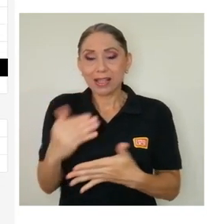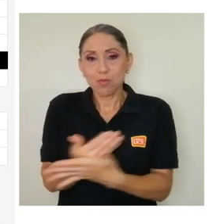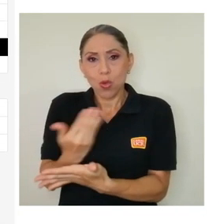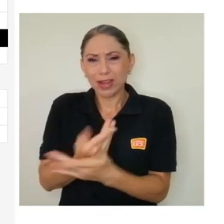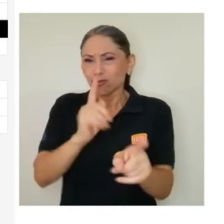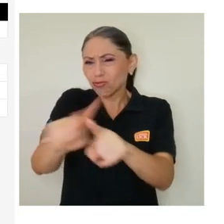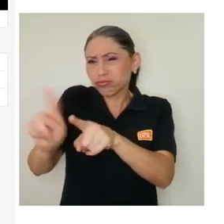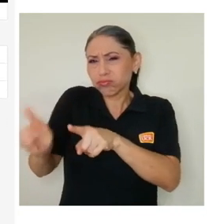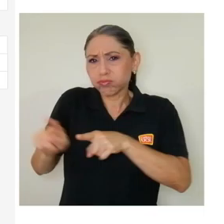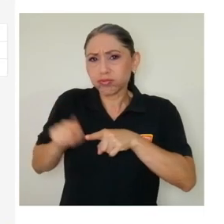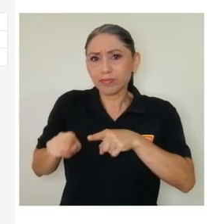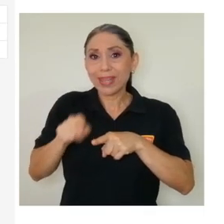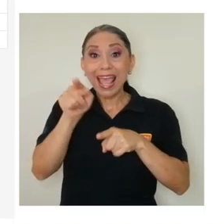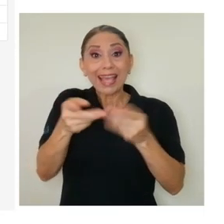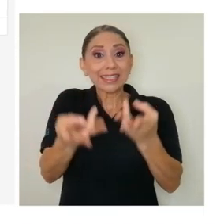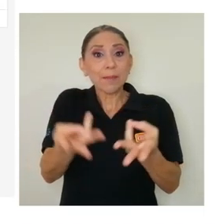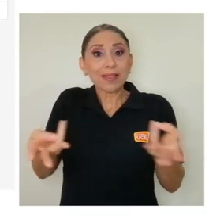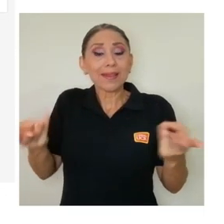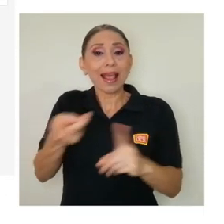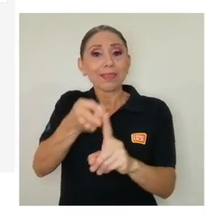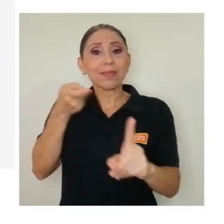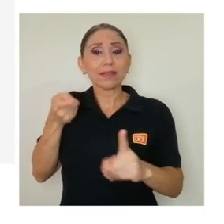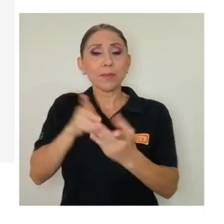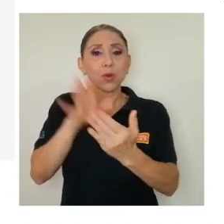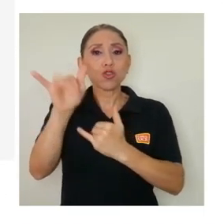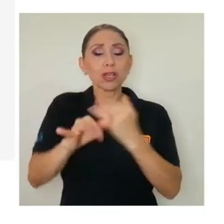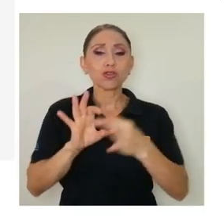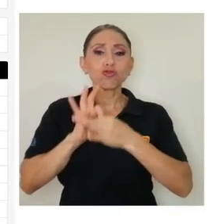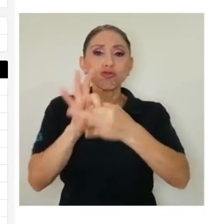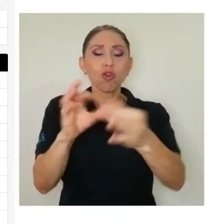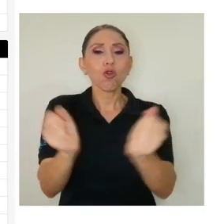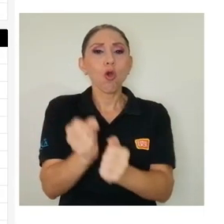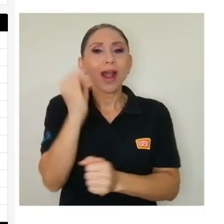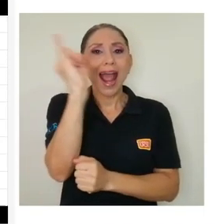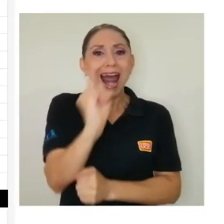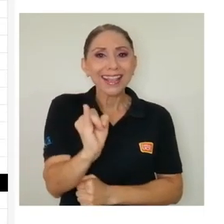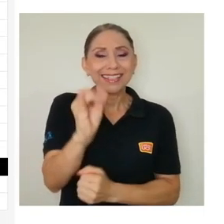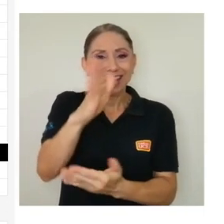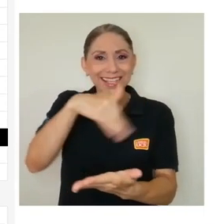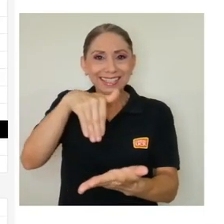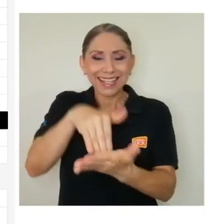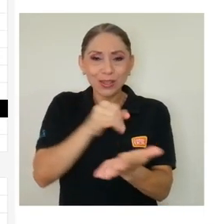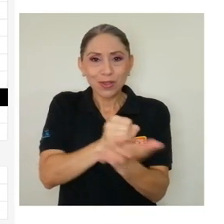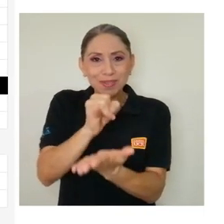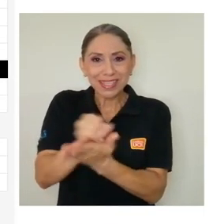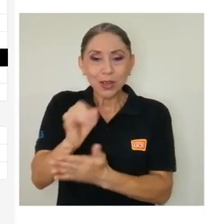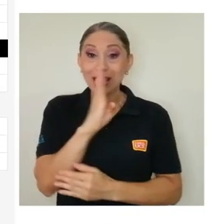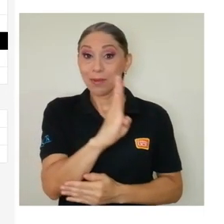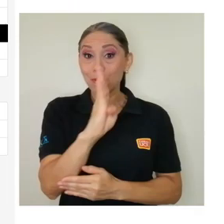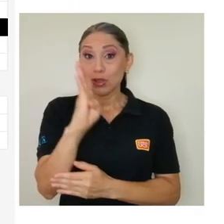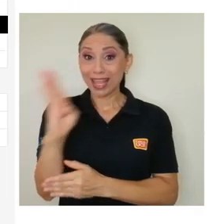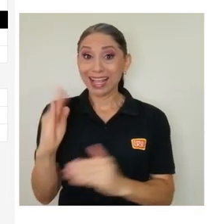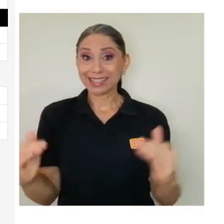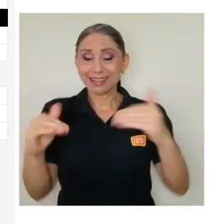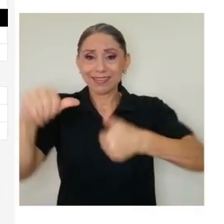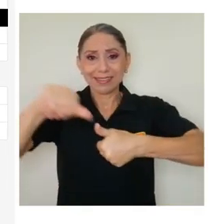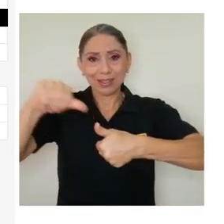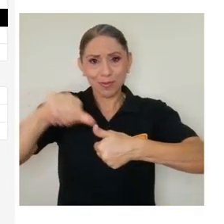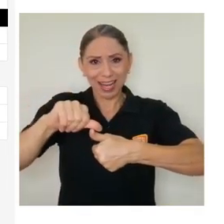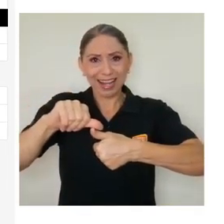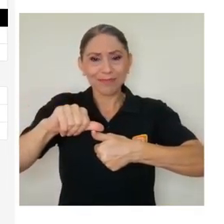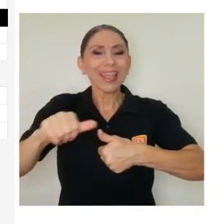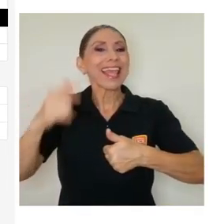queremos también darles una difusión y una visibilidad. Aunque en un inicio fue concebido como un repositorio